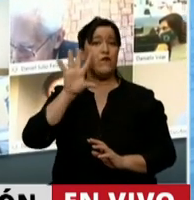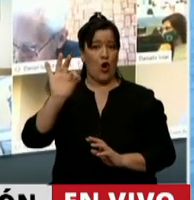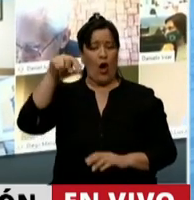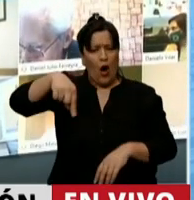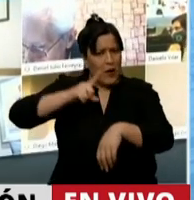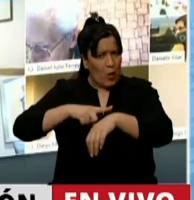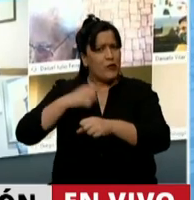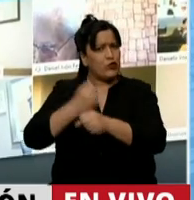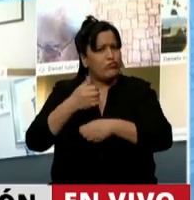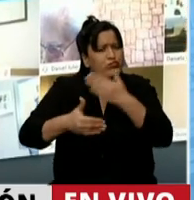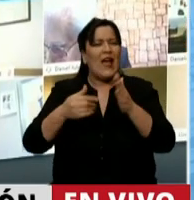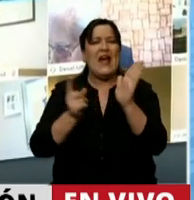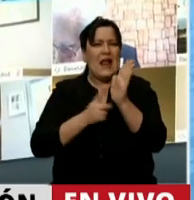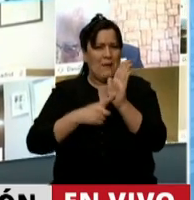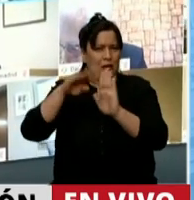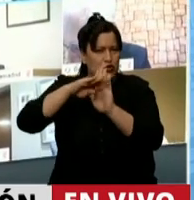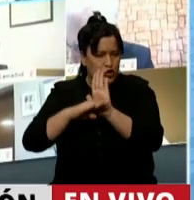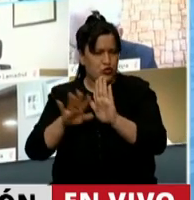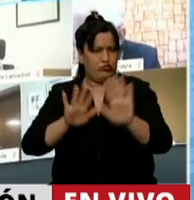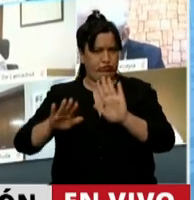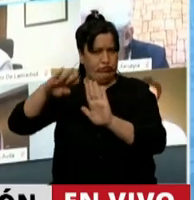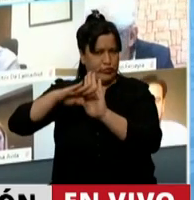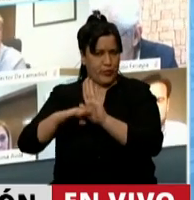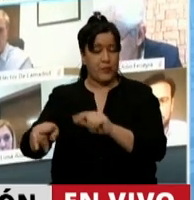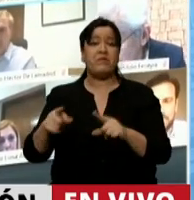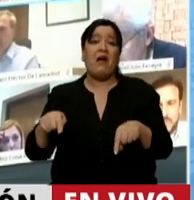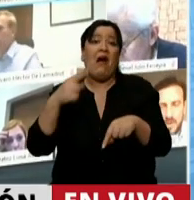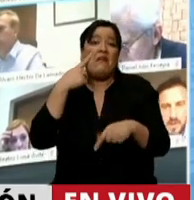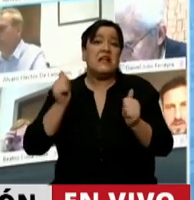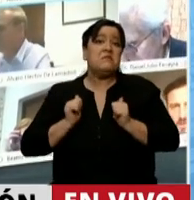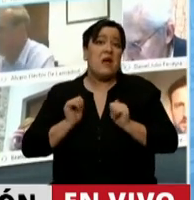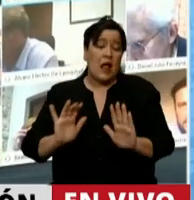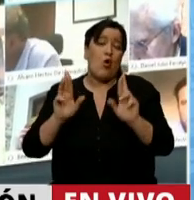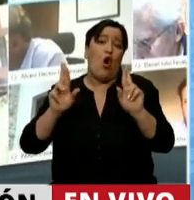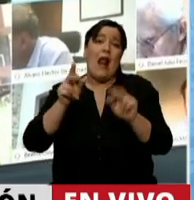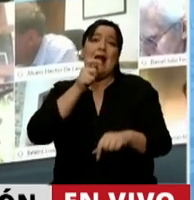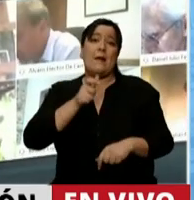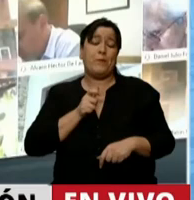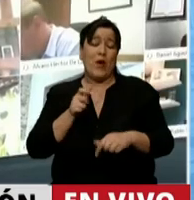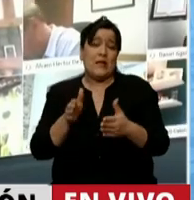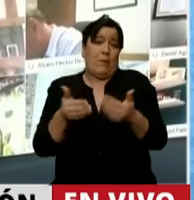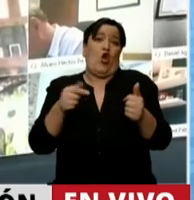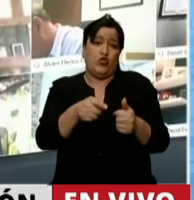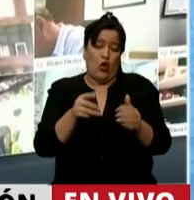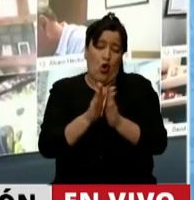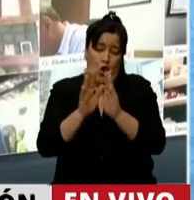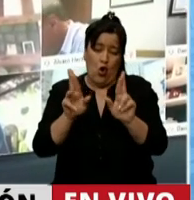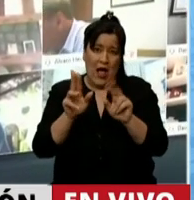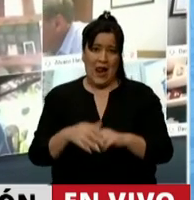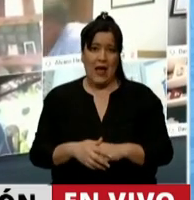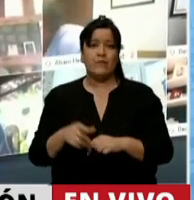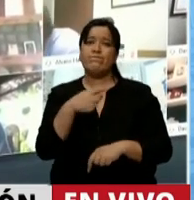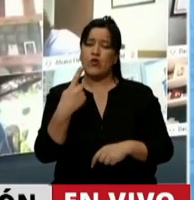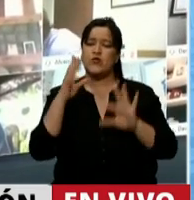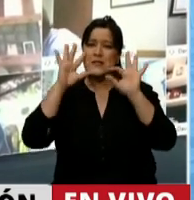la reglamentación, con lo cual esperemos tener esa respuesta lo más pronto posible, teniendo en cuenta